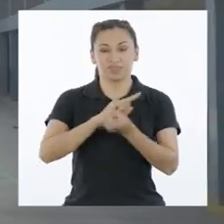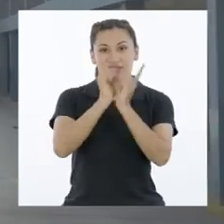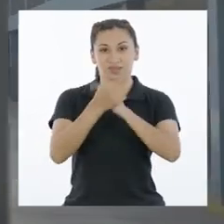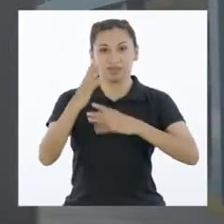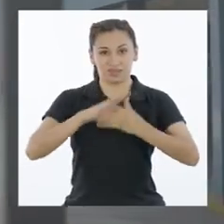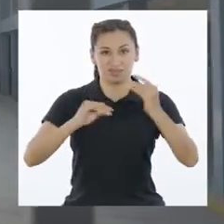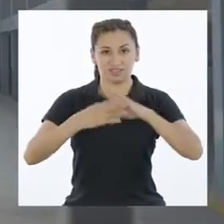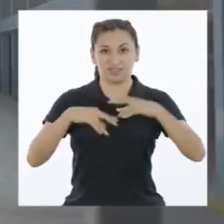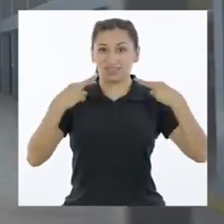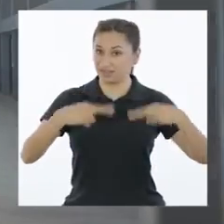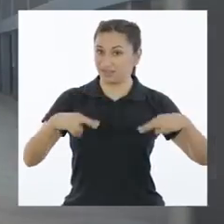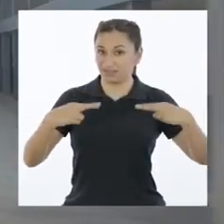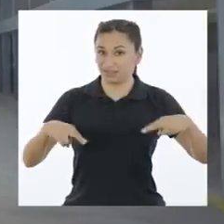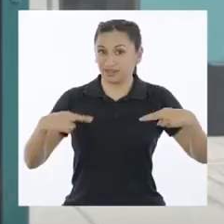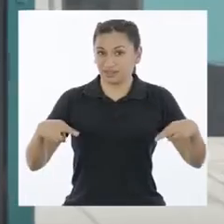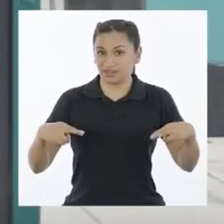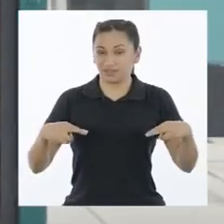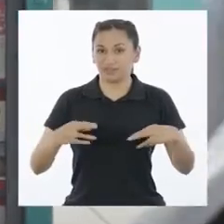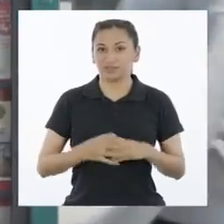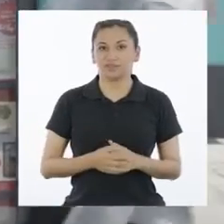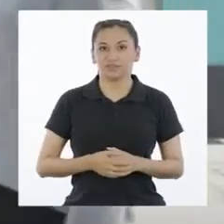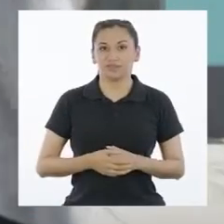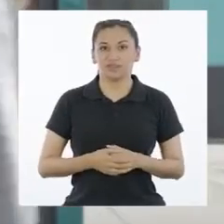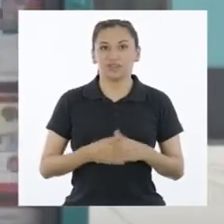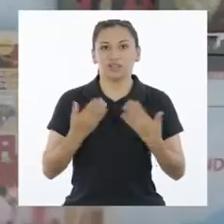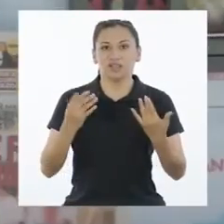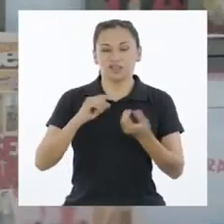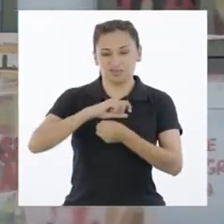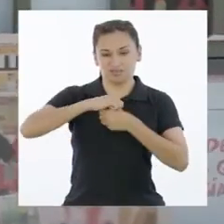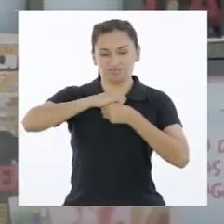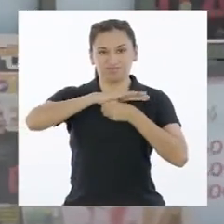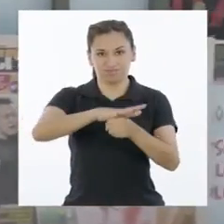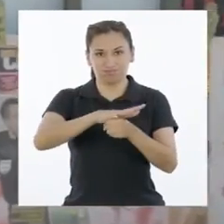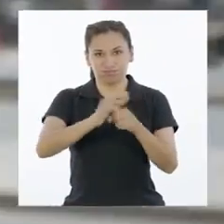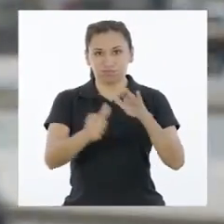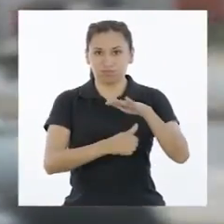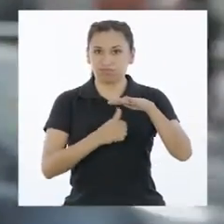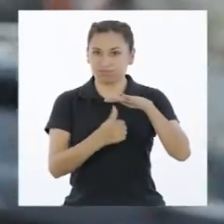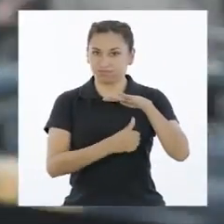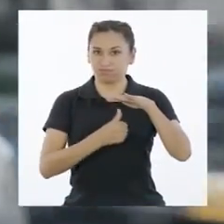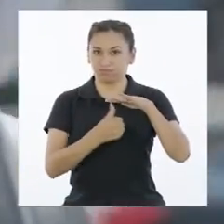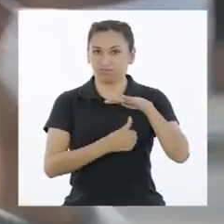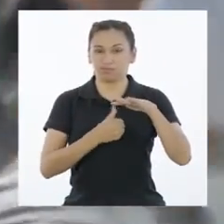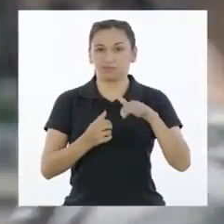Cambiar las historias del recreo Por las de la pandemia